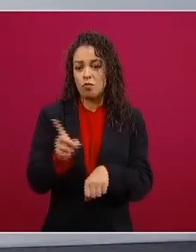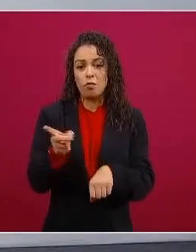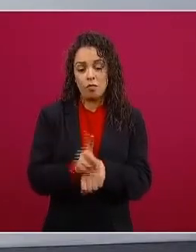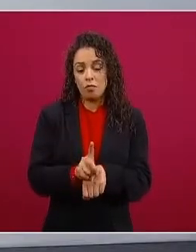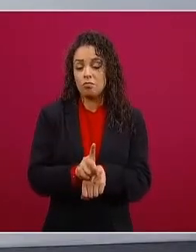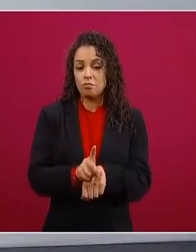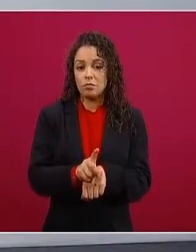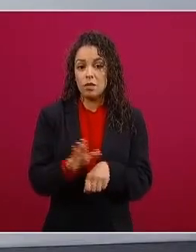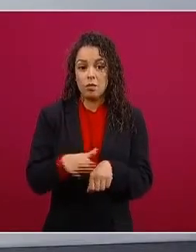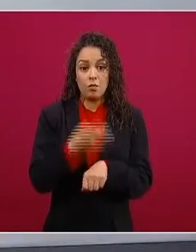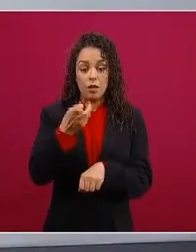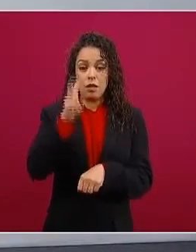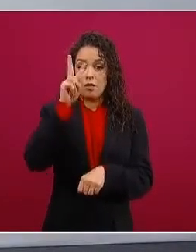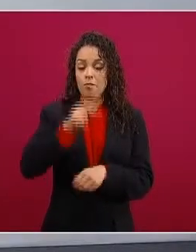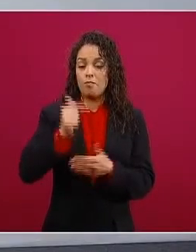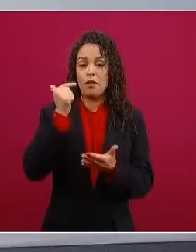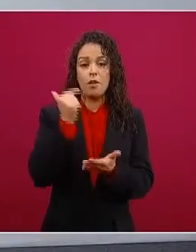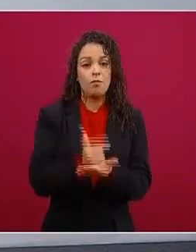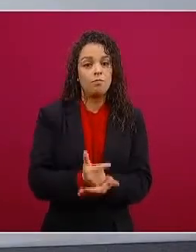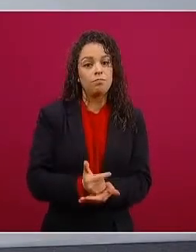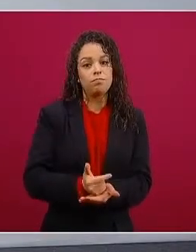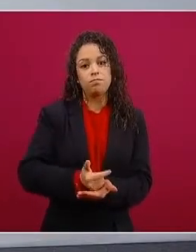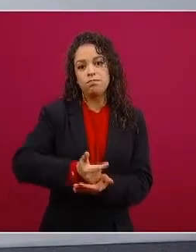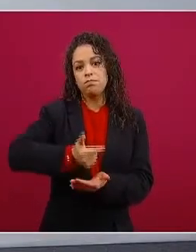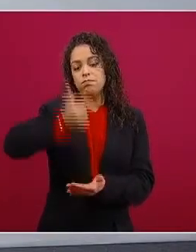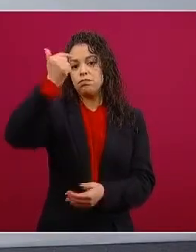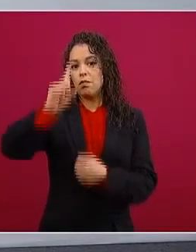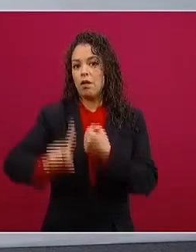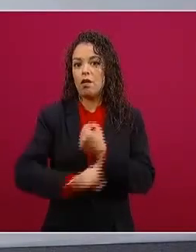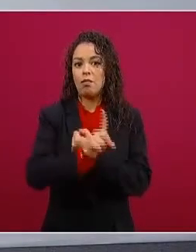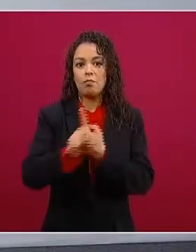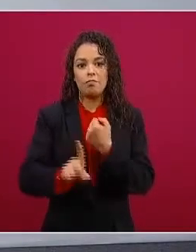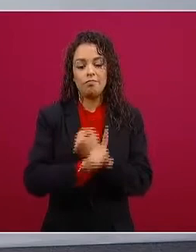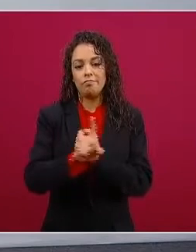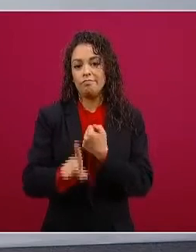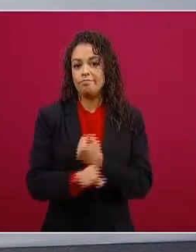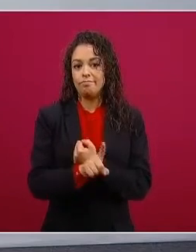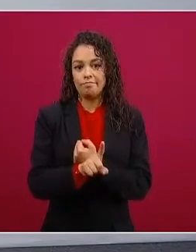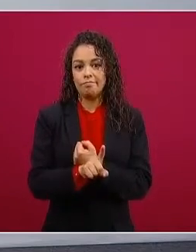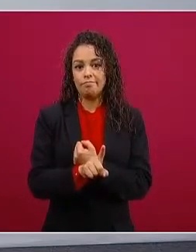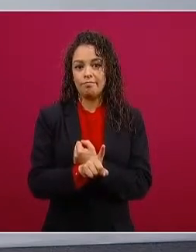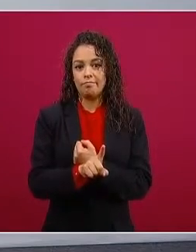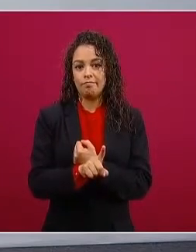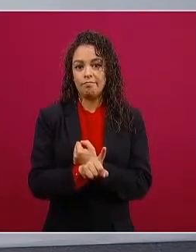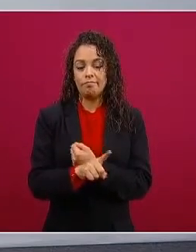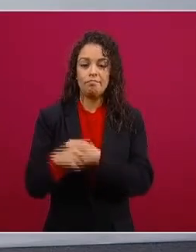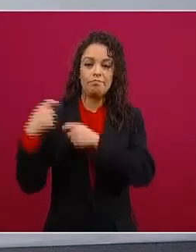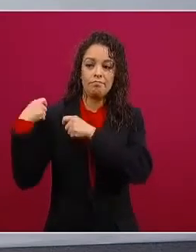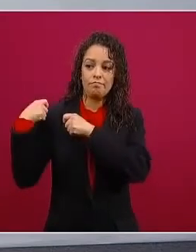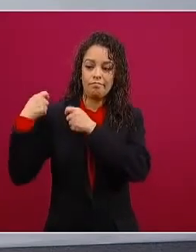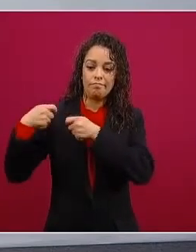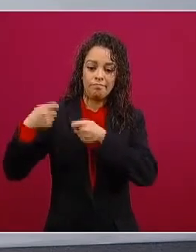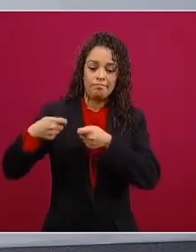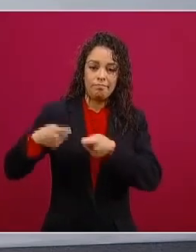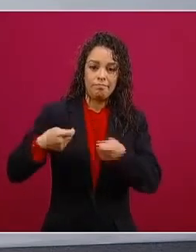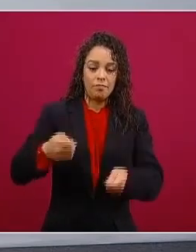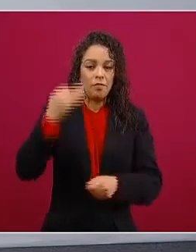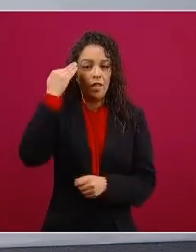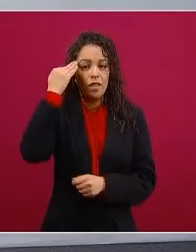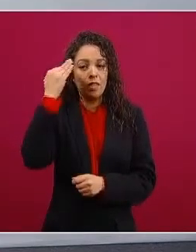este heredado de la época de la corrupción